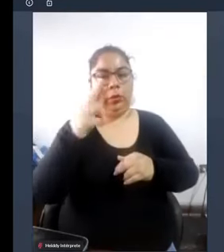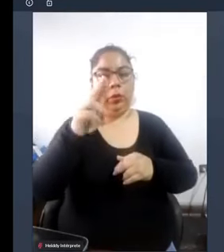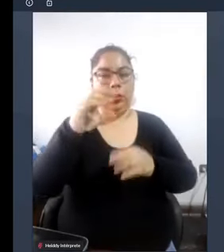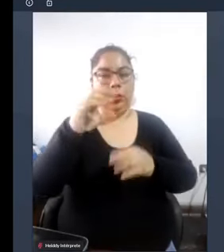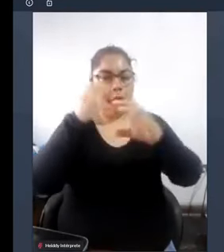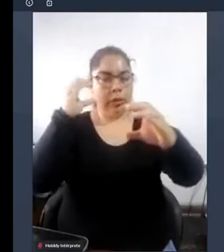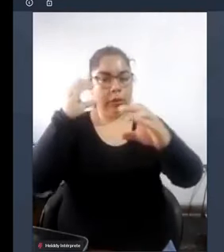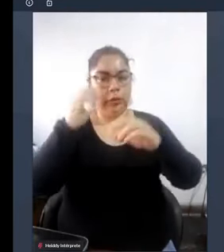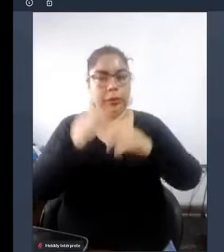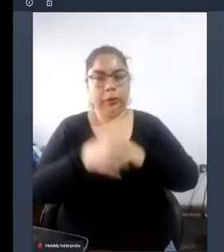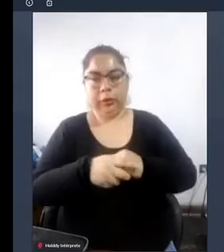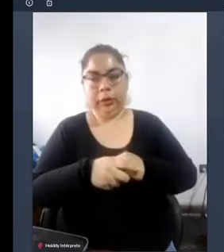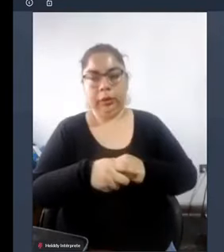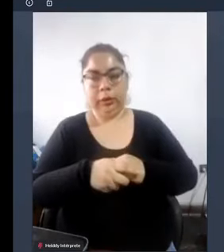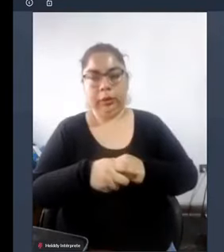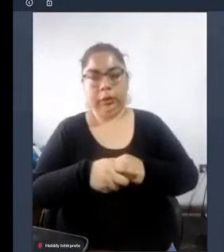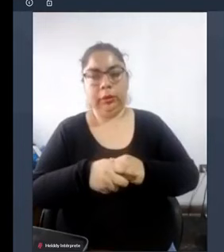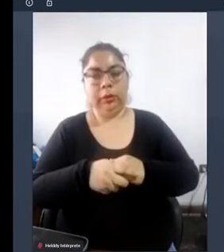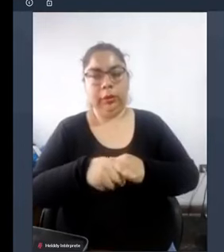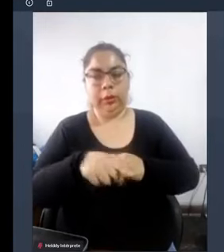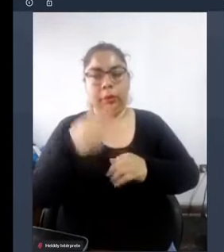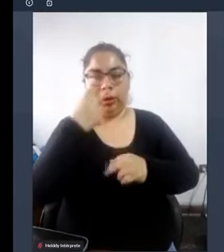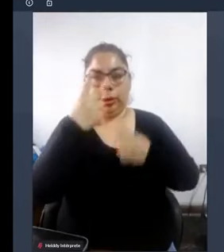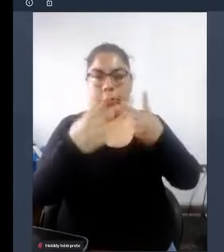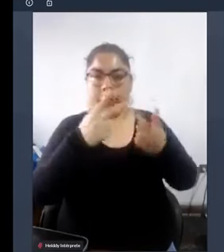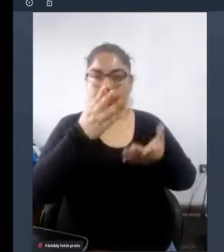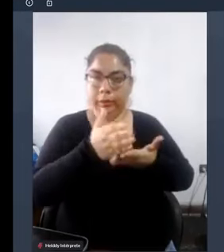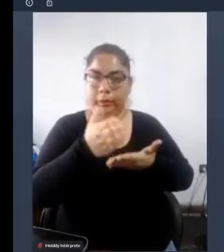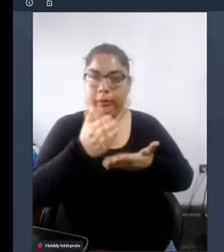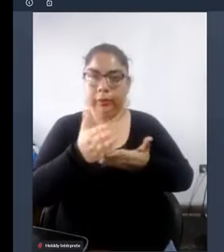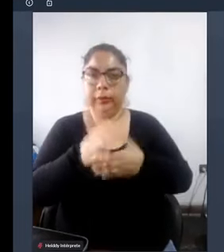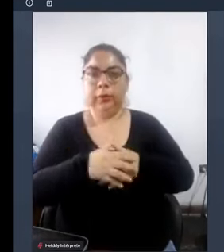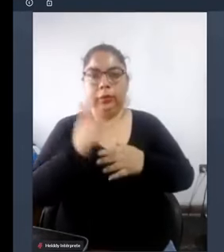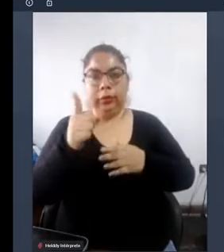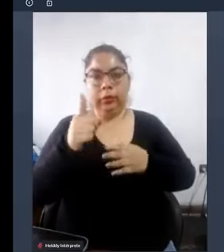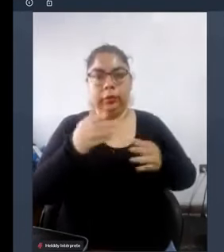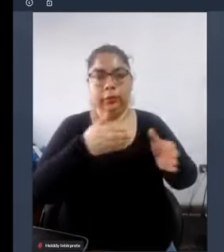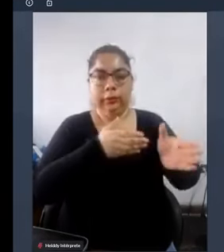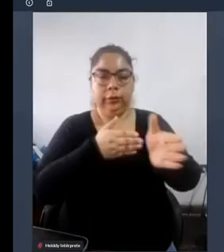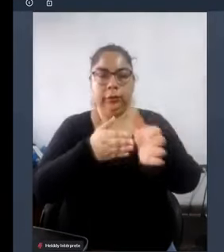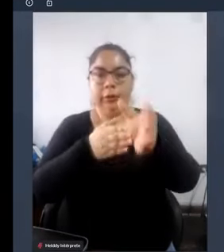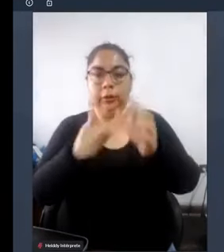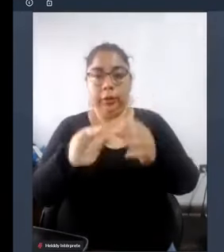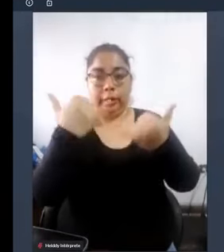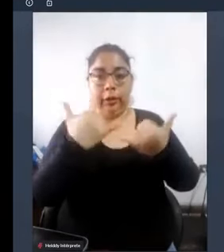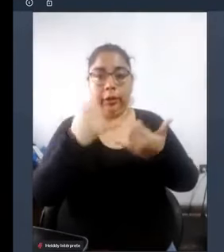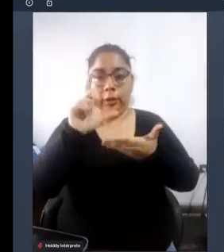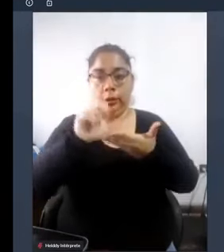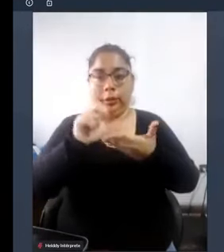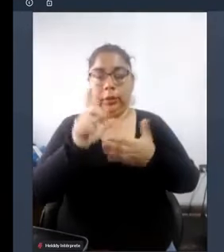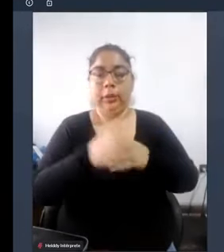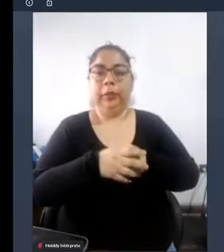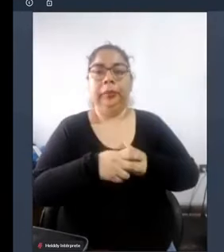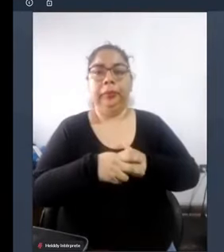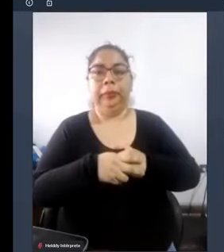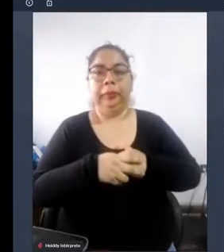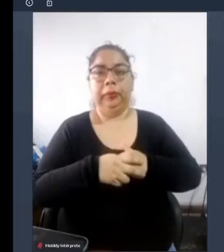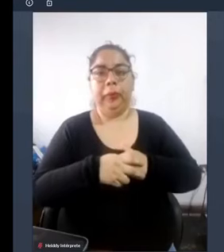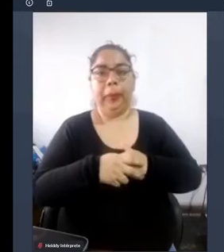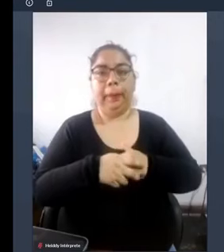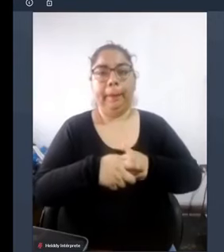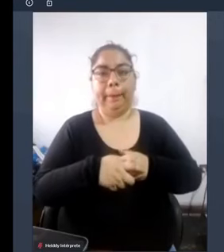Pro Transporte que debe regular los corredores segregados en la ciudad y ahí tenemos